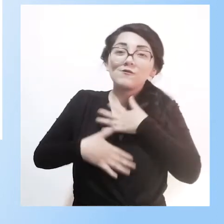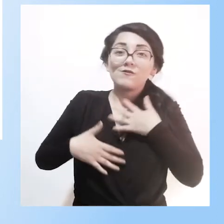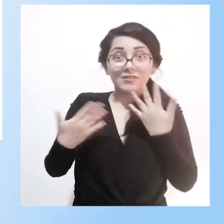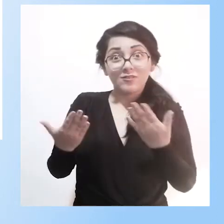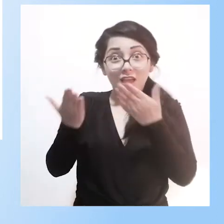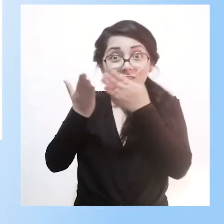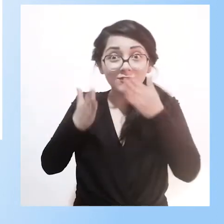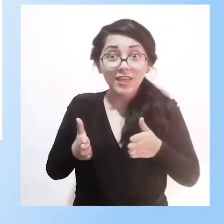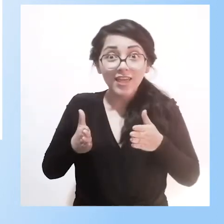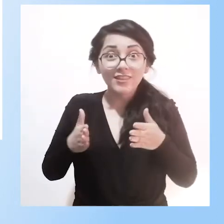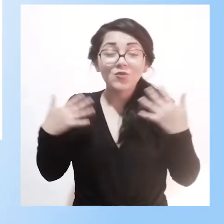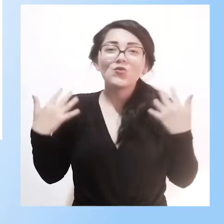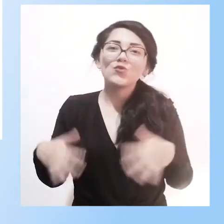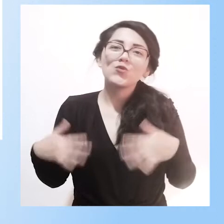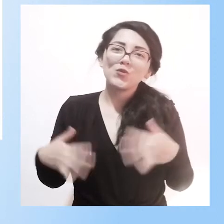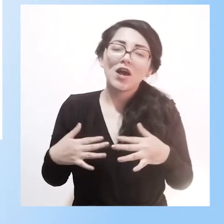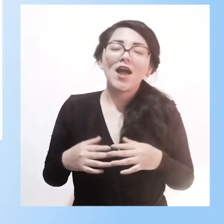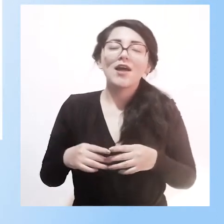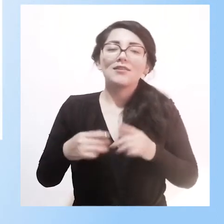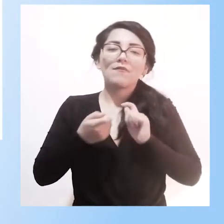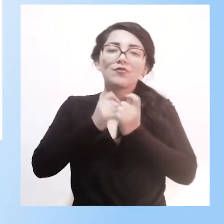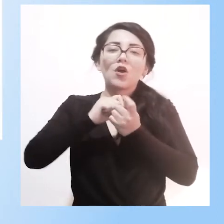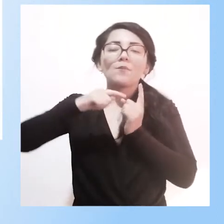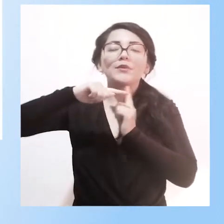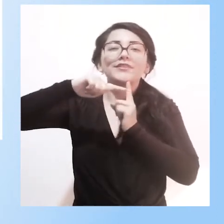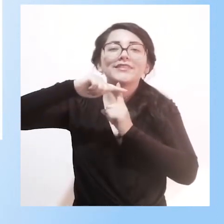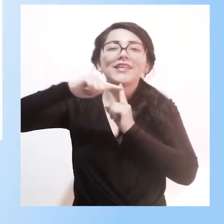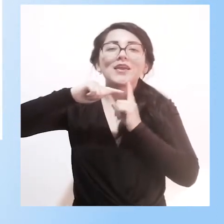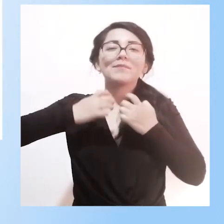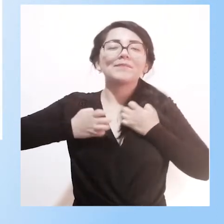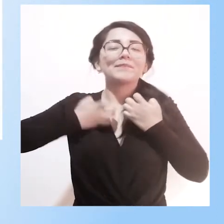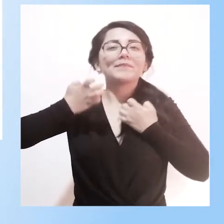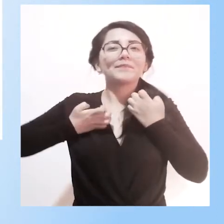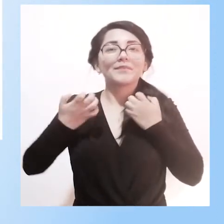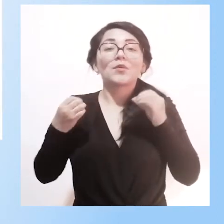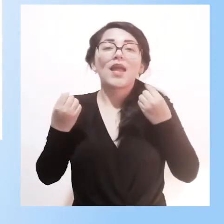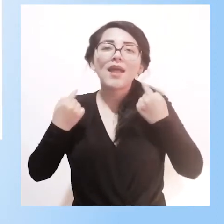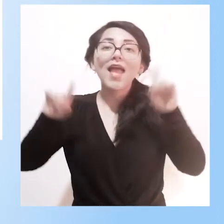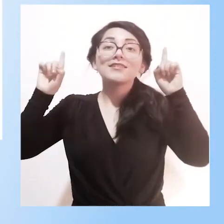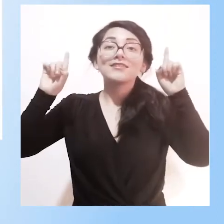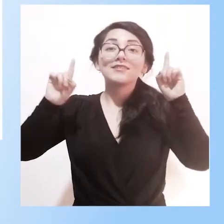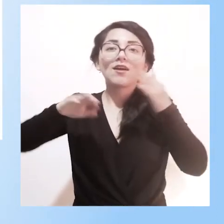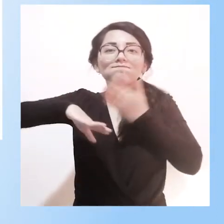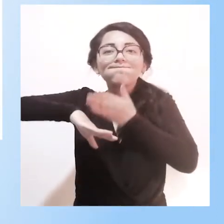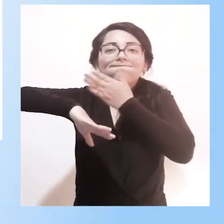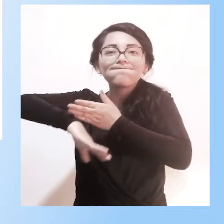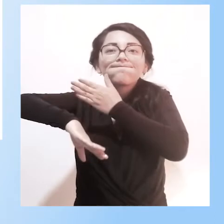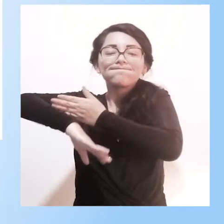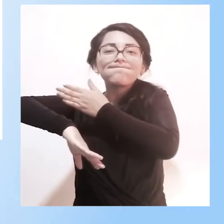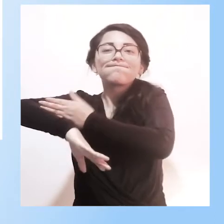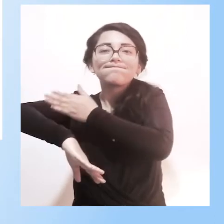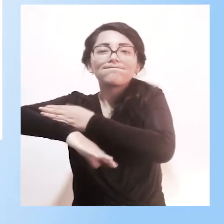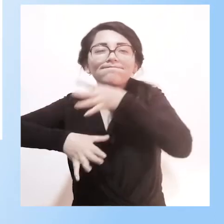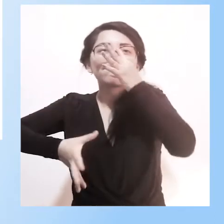ser sumamente positivo son los éxitos personales que obtiene con sus